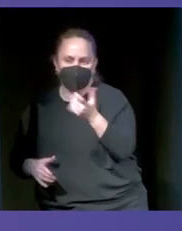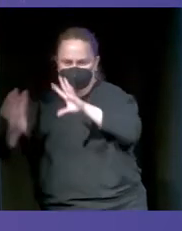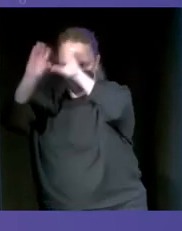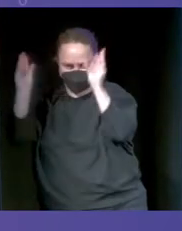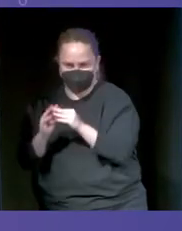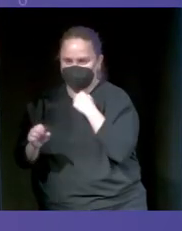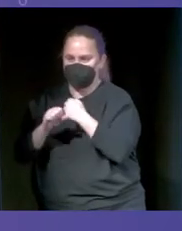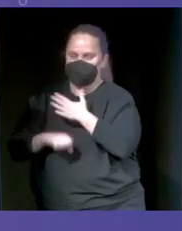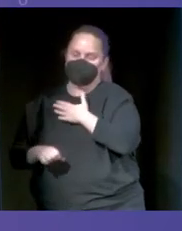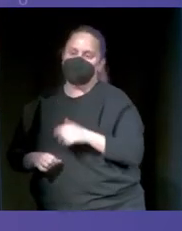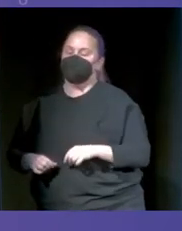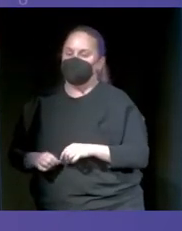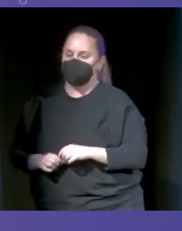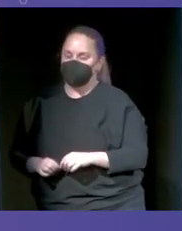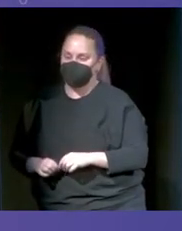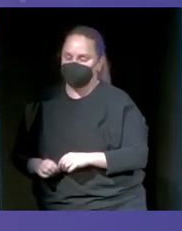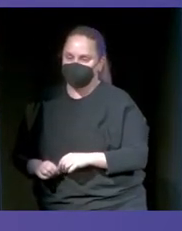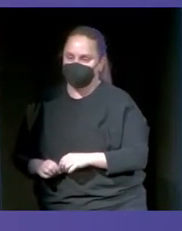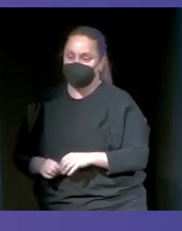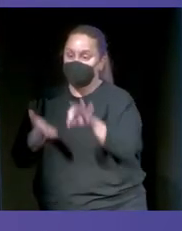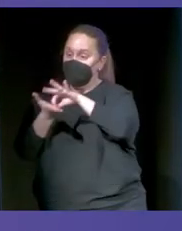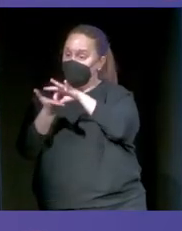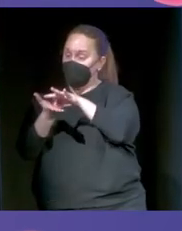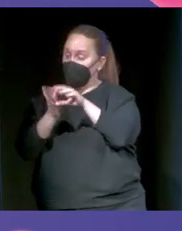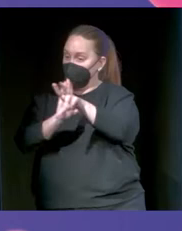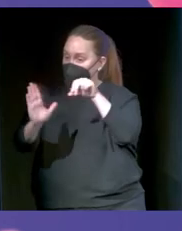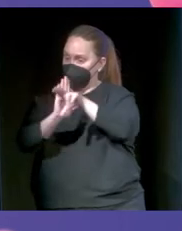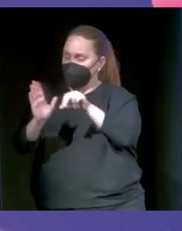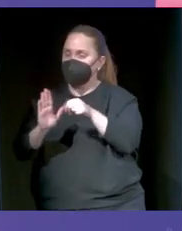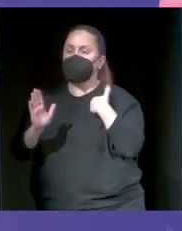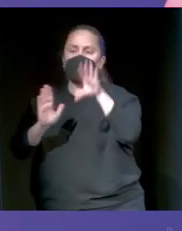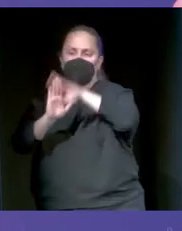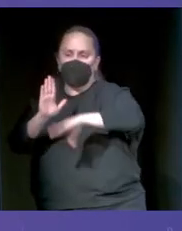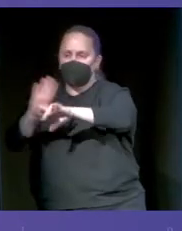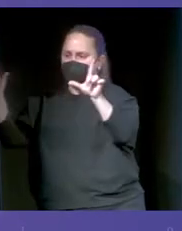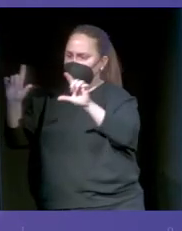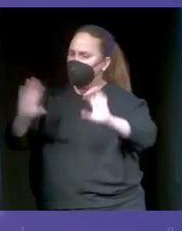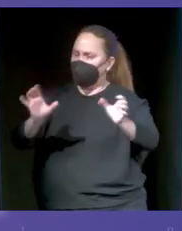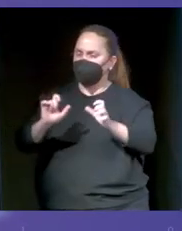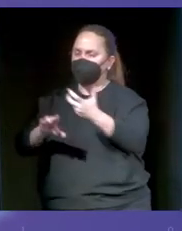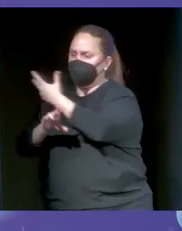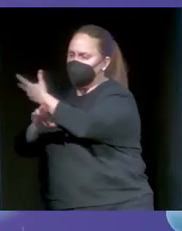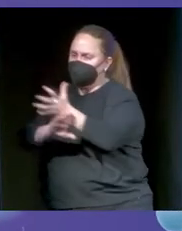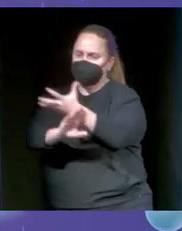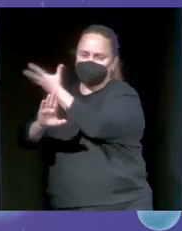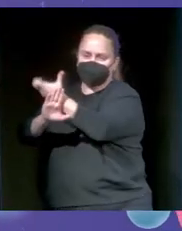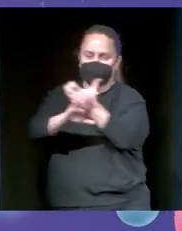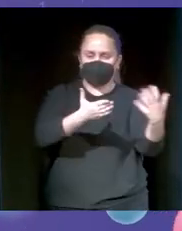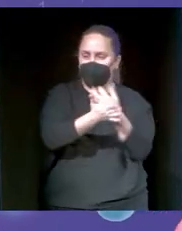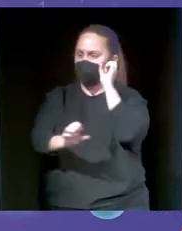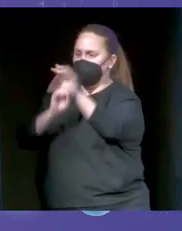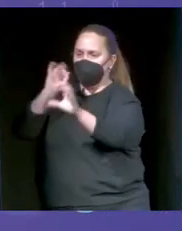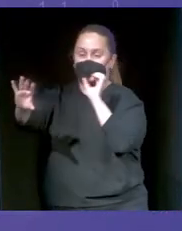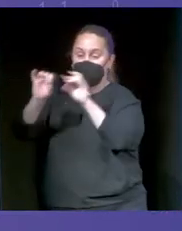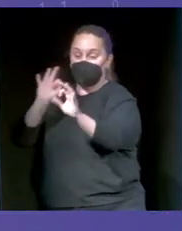cómo trabajamos. Tenemos un servidor de vídeo en el que grabamos programas de la tele o programas de radio y lo subimos todo ahí. ¿Qué